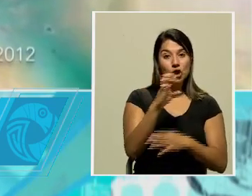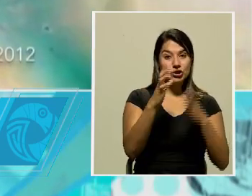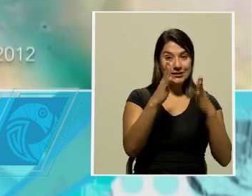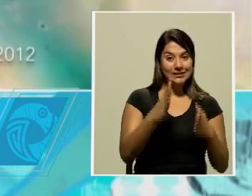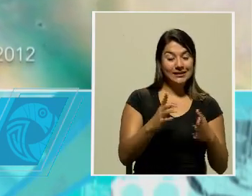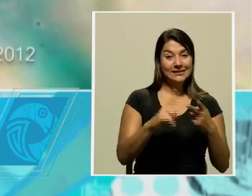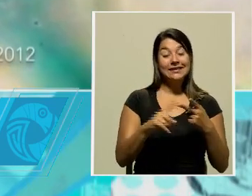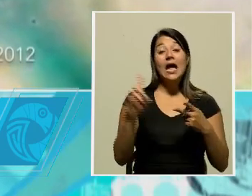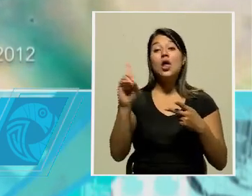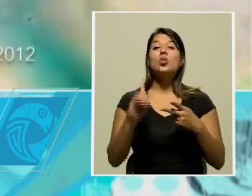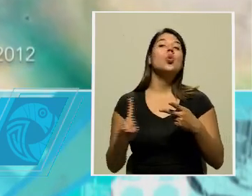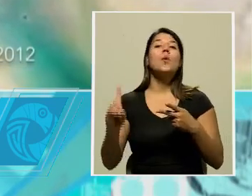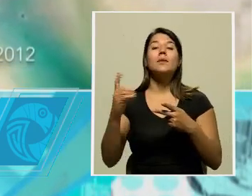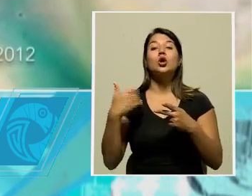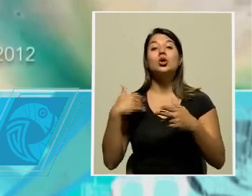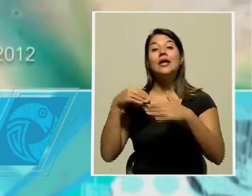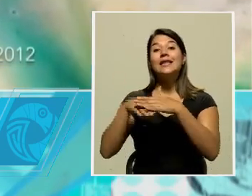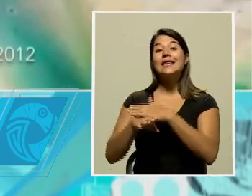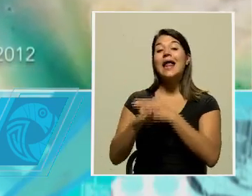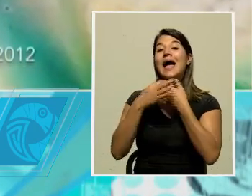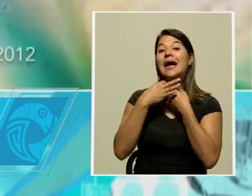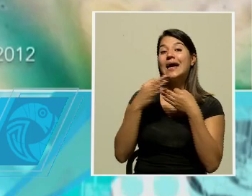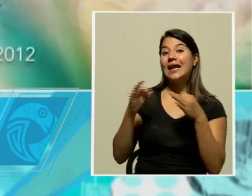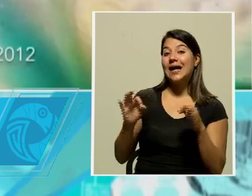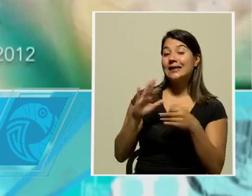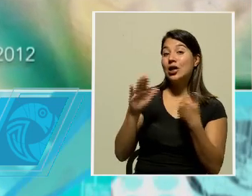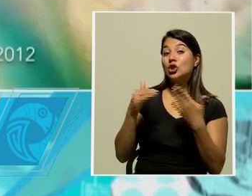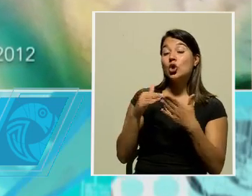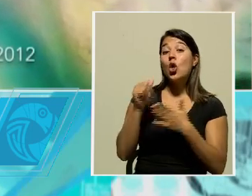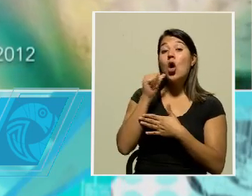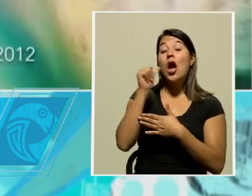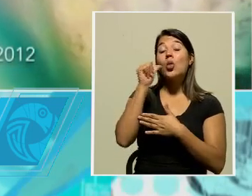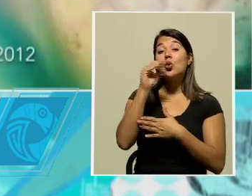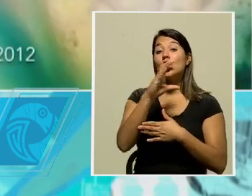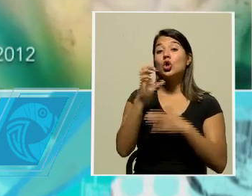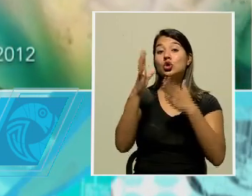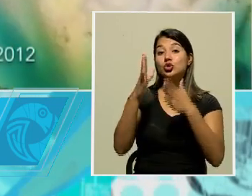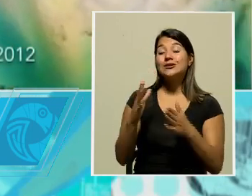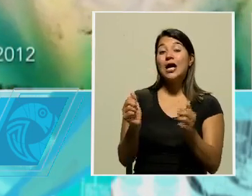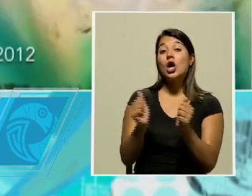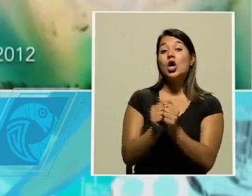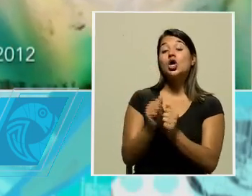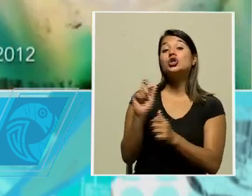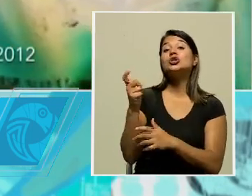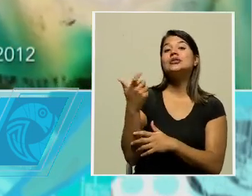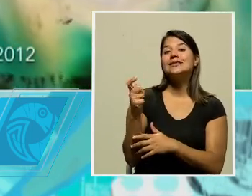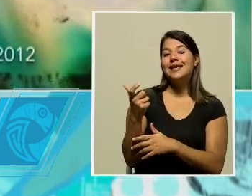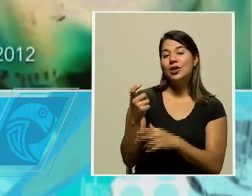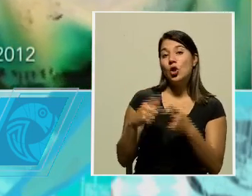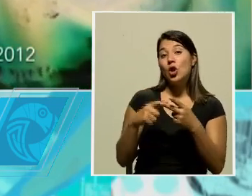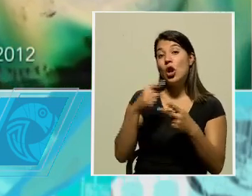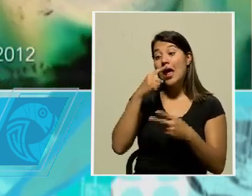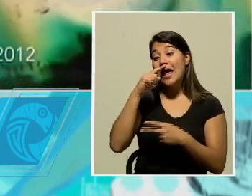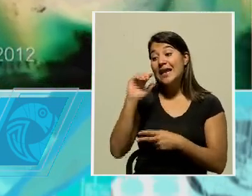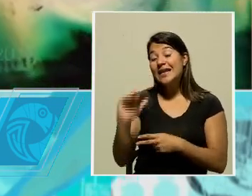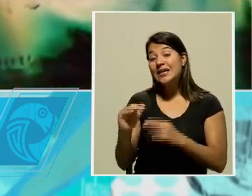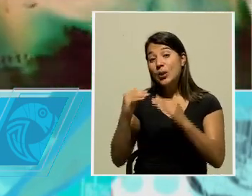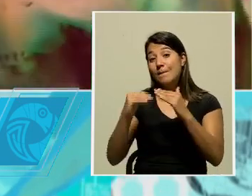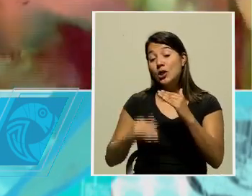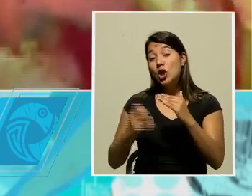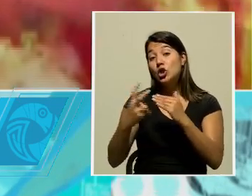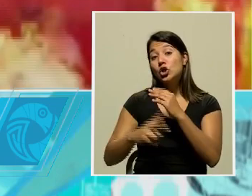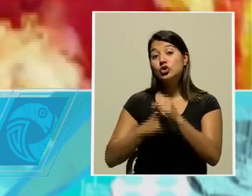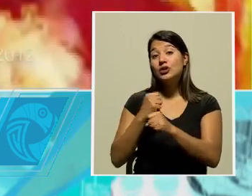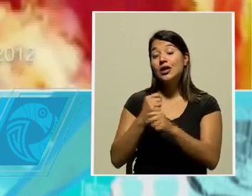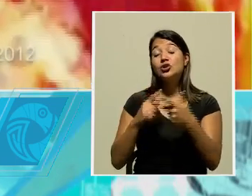el domingo tienen entrada gratuita todos los adultos nacionales con identificación, niños menores de 12 años y